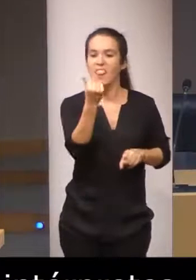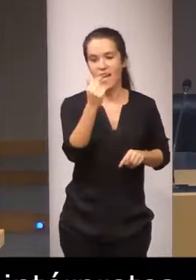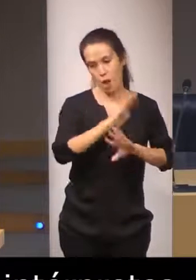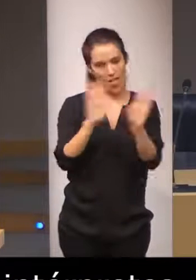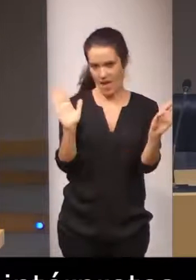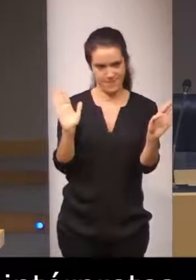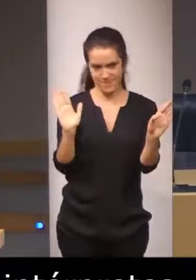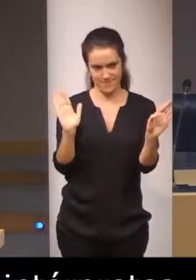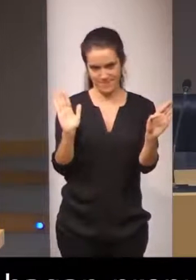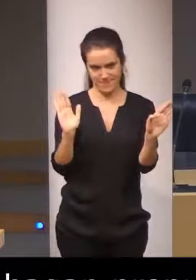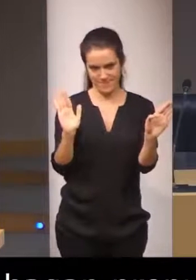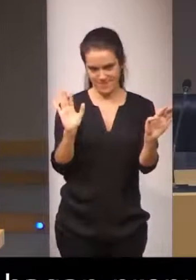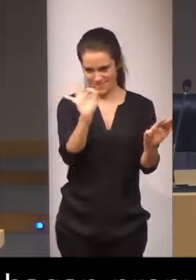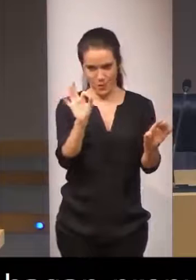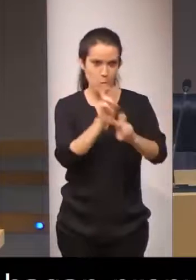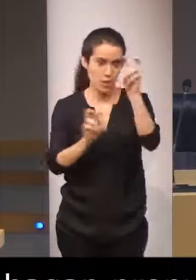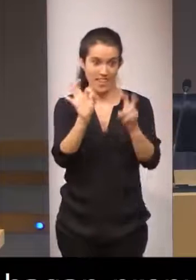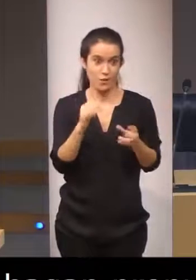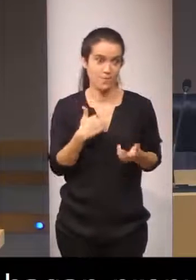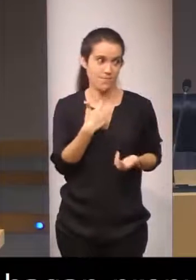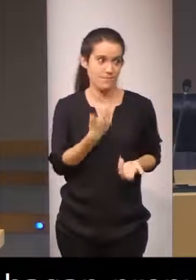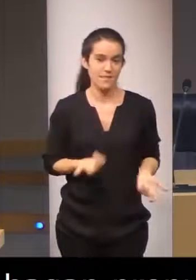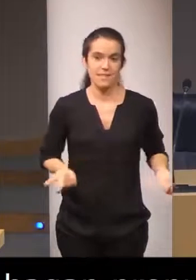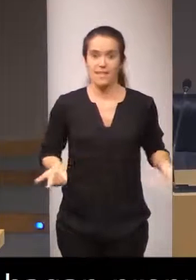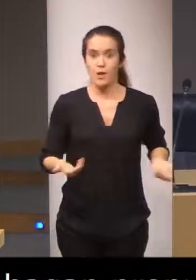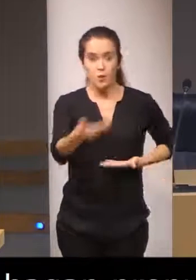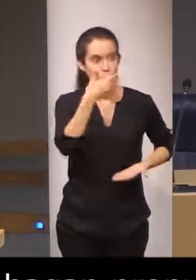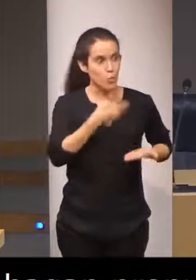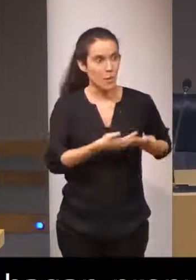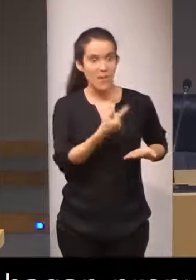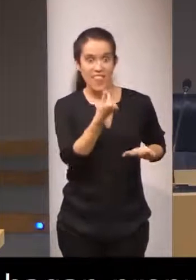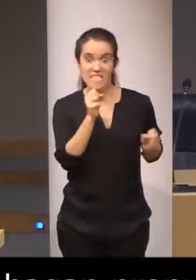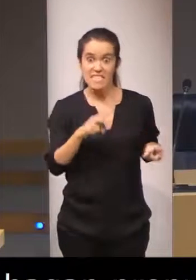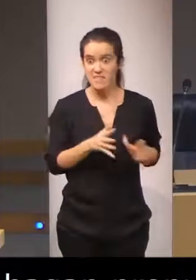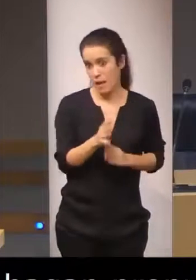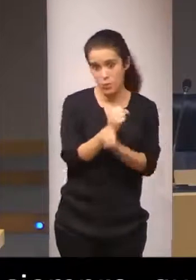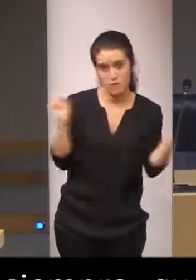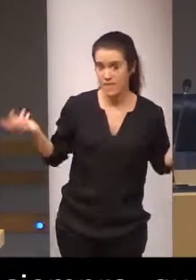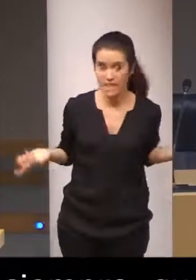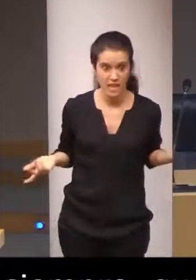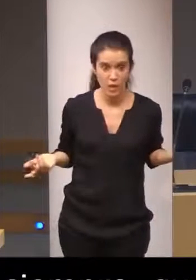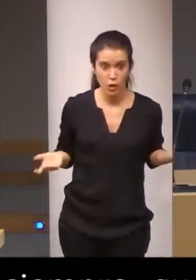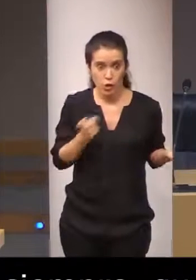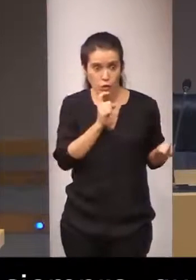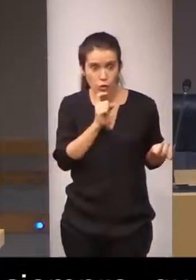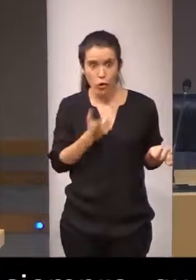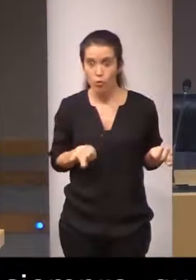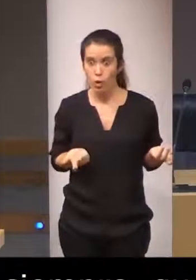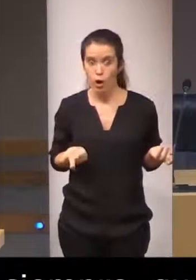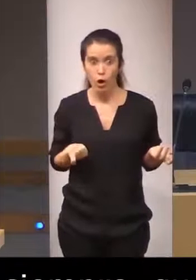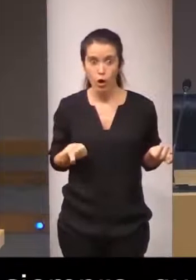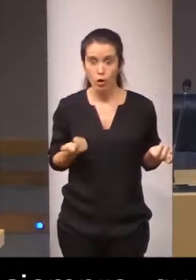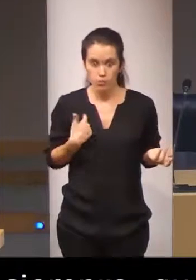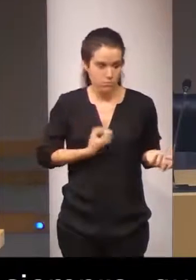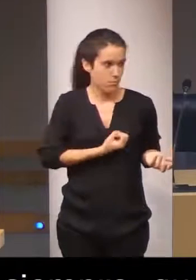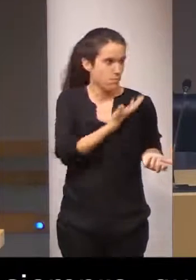lo de siempre digo no lo que no cueste dinero me están pidiendo ustedes un imposible porque no son espíritus puros y tienen